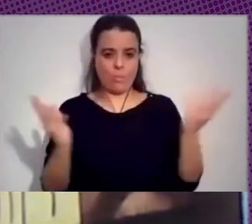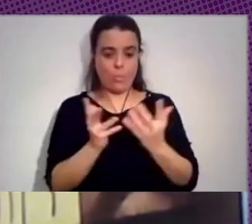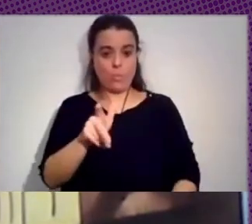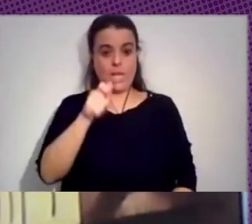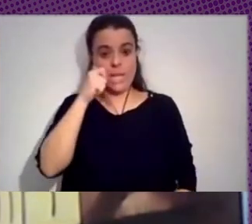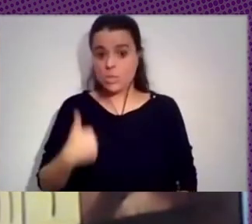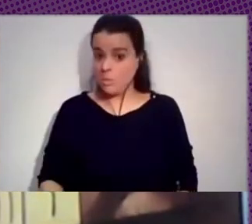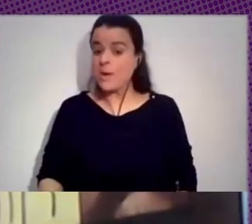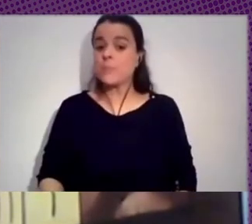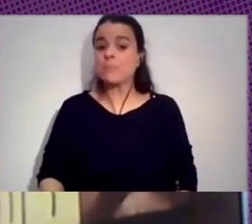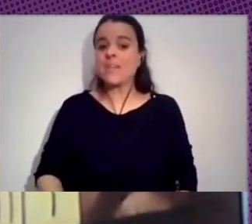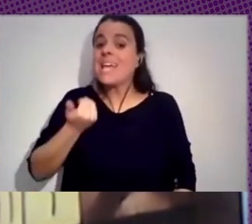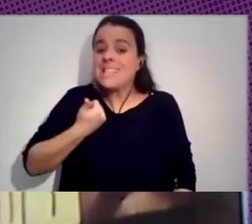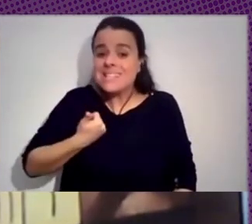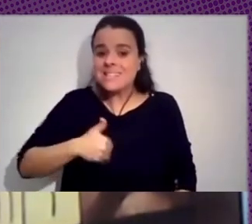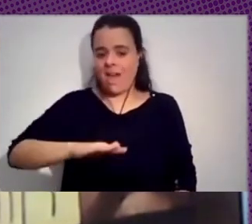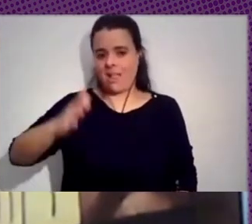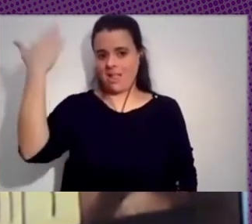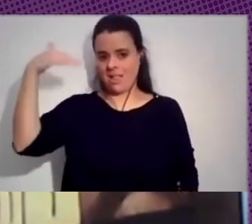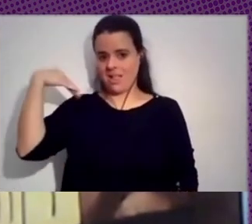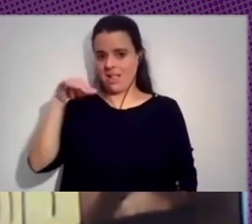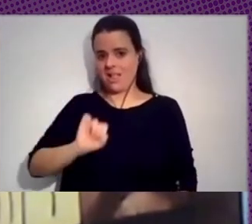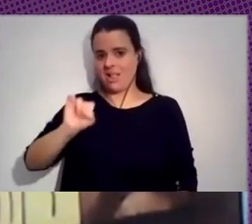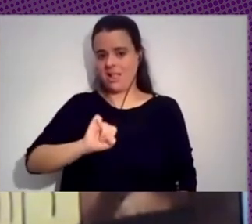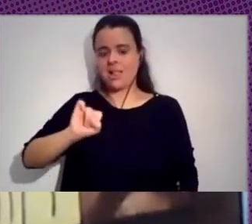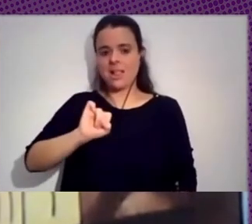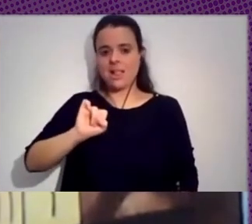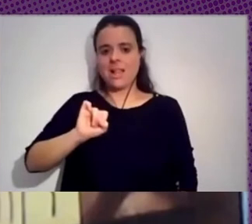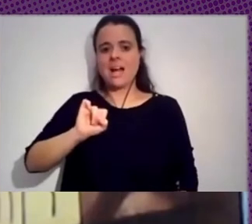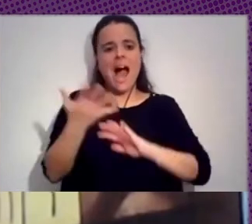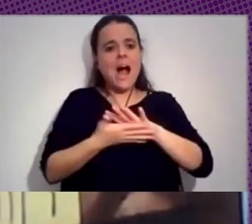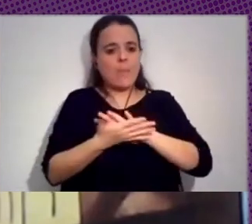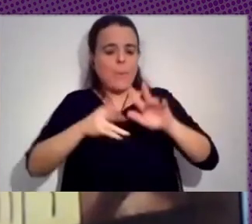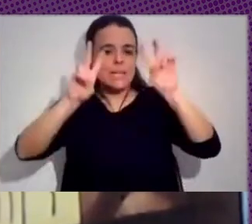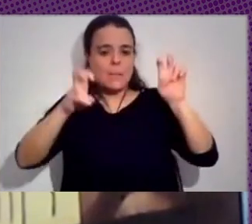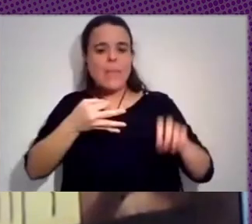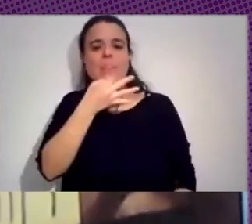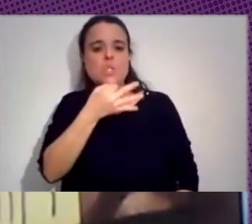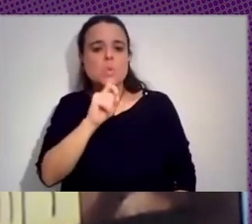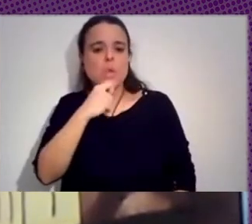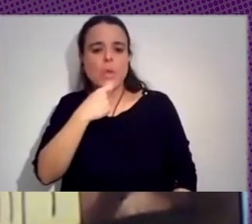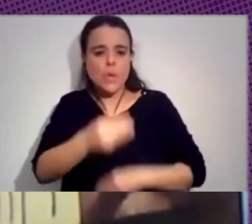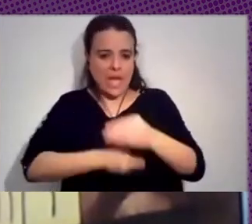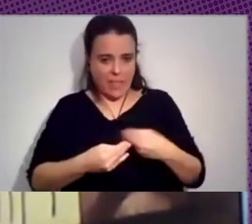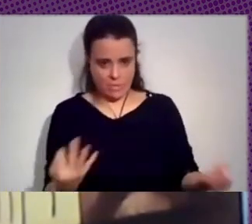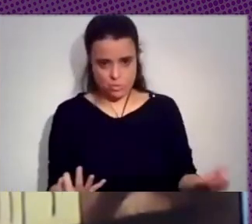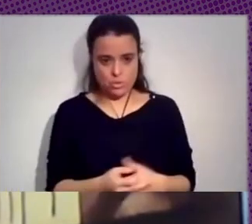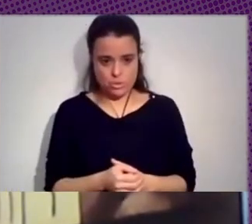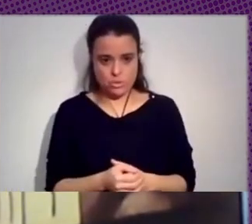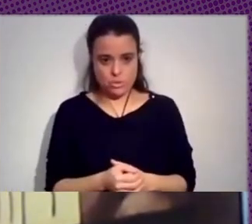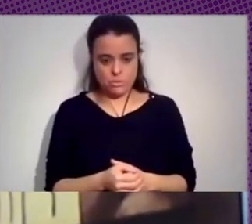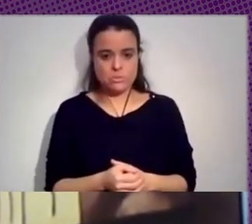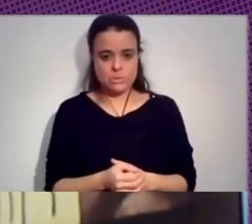Ya en esos años se discutía qué hacer con el discurso de odio. En particular hubo numerosas posiciones,